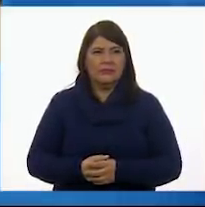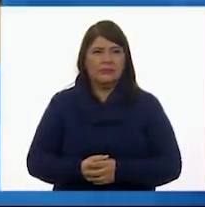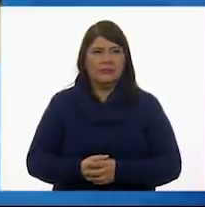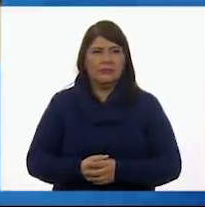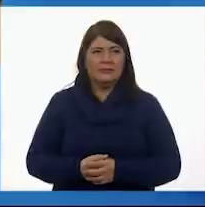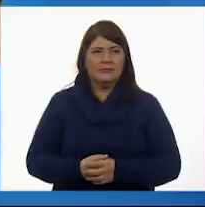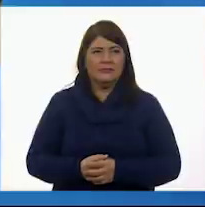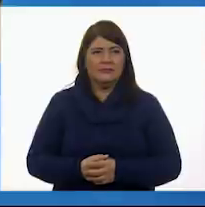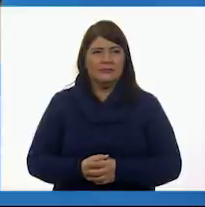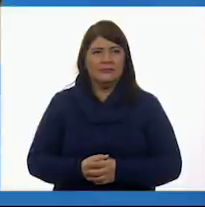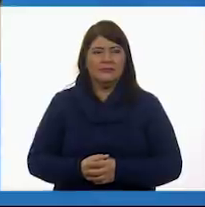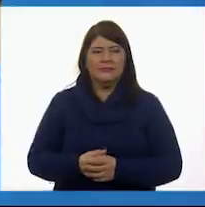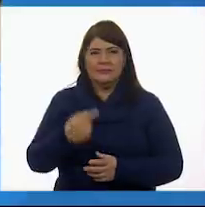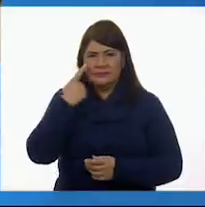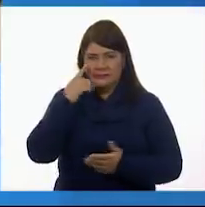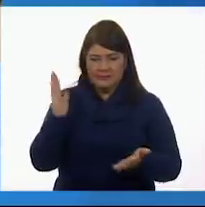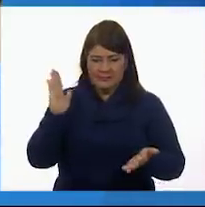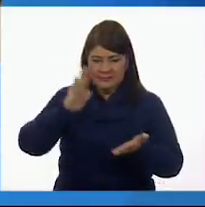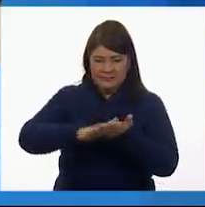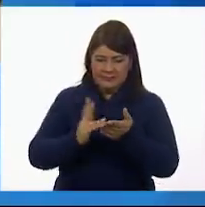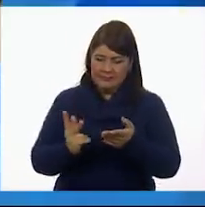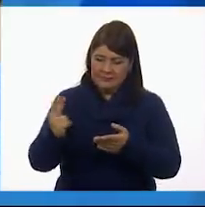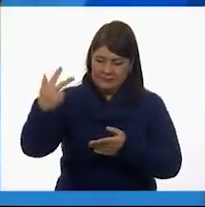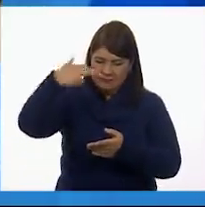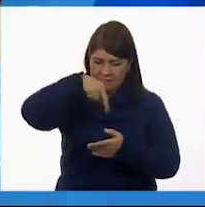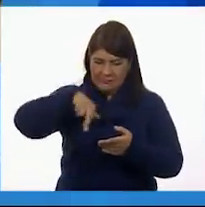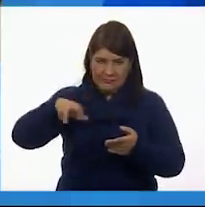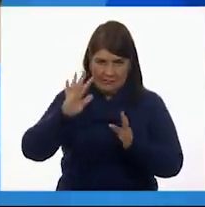Tenemos nuestra plantilla ya recortada.